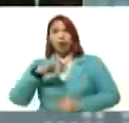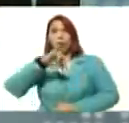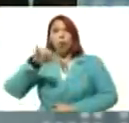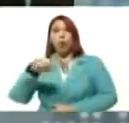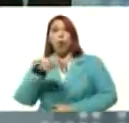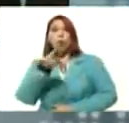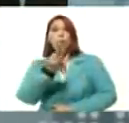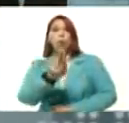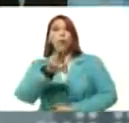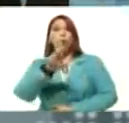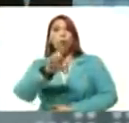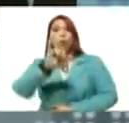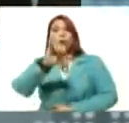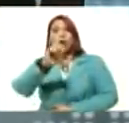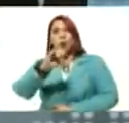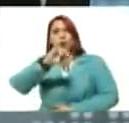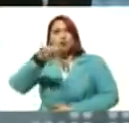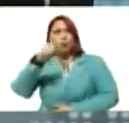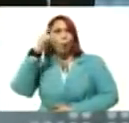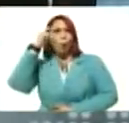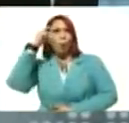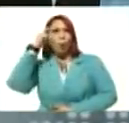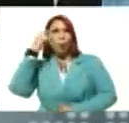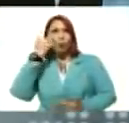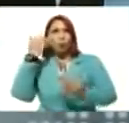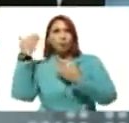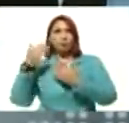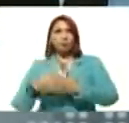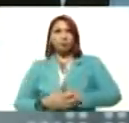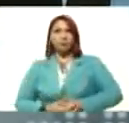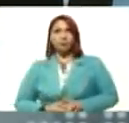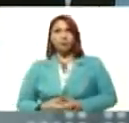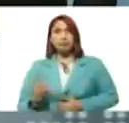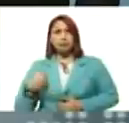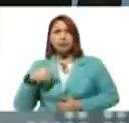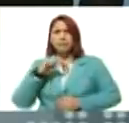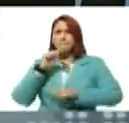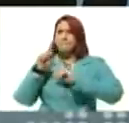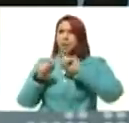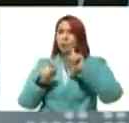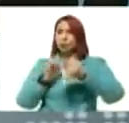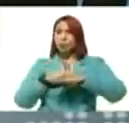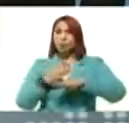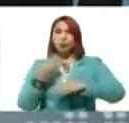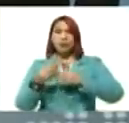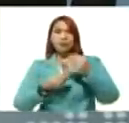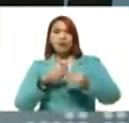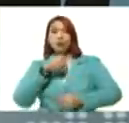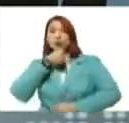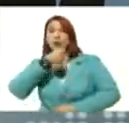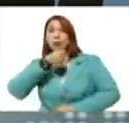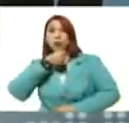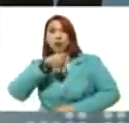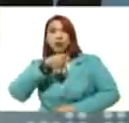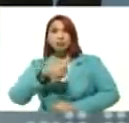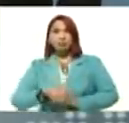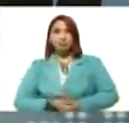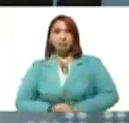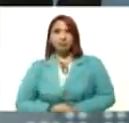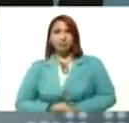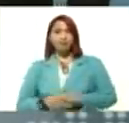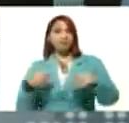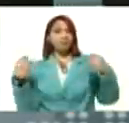Riobó, Julio Riobó, él tiene unas preguntas, pues, porque está haciendo un reportaje de esta